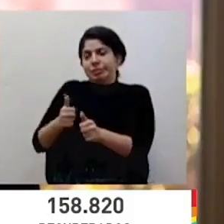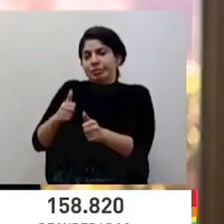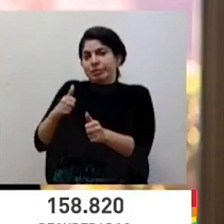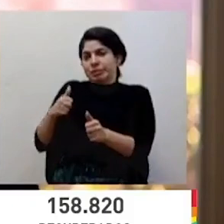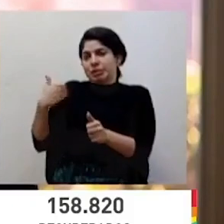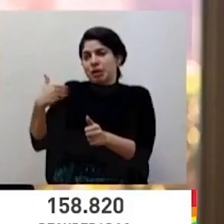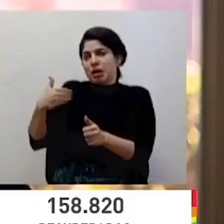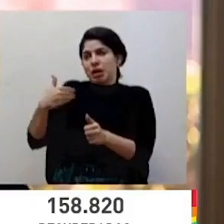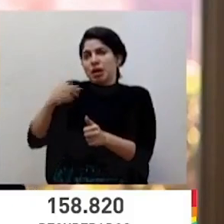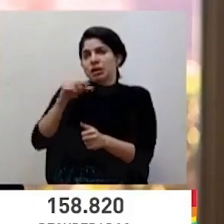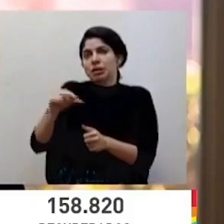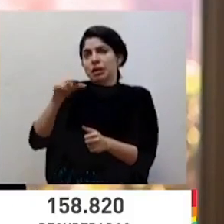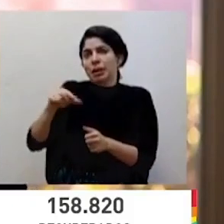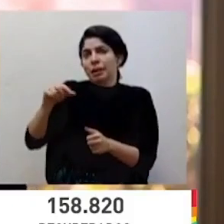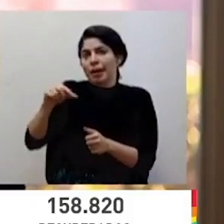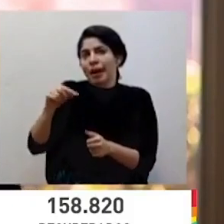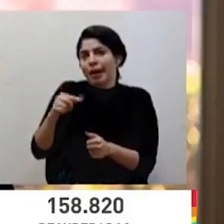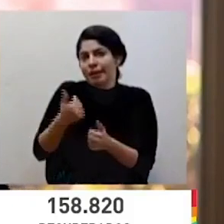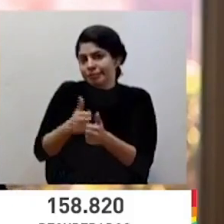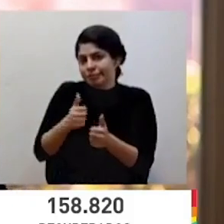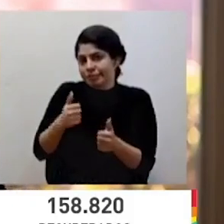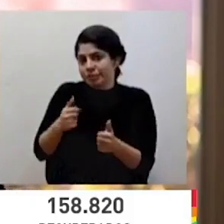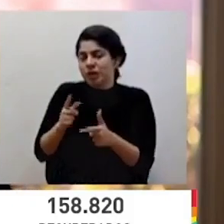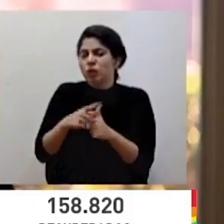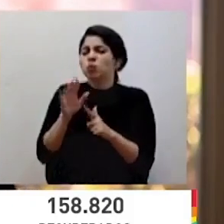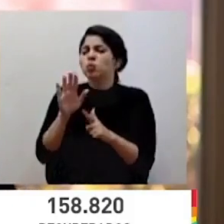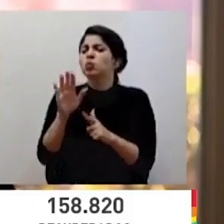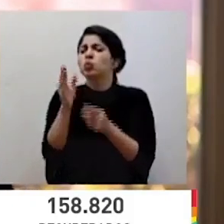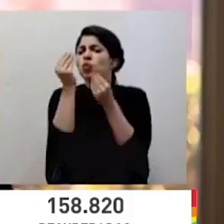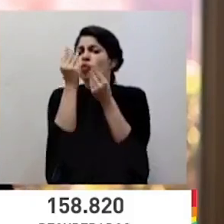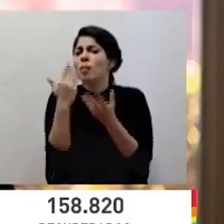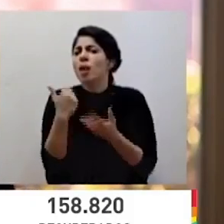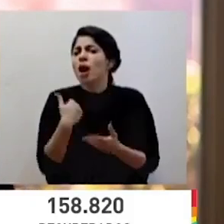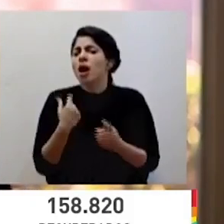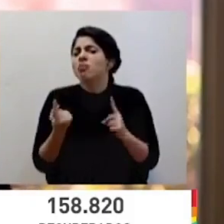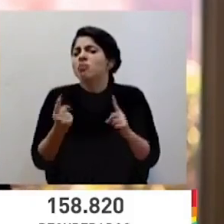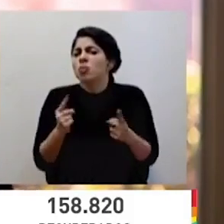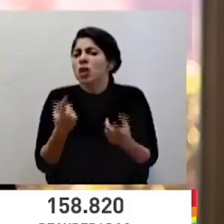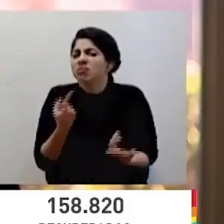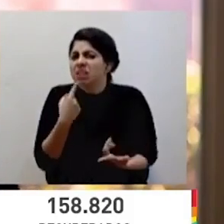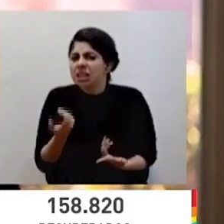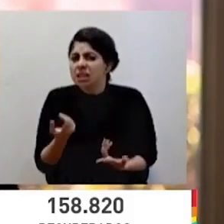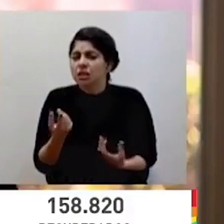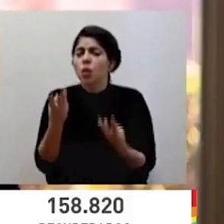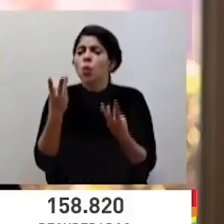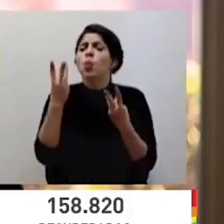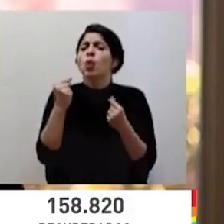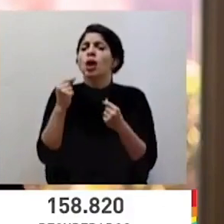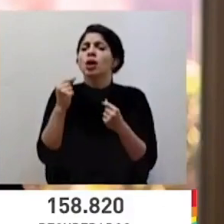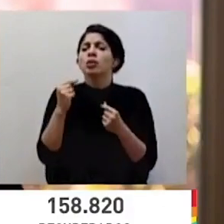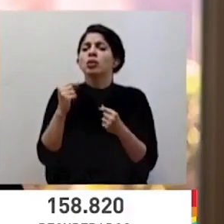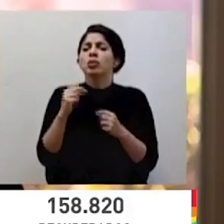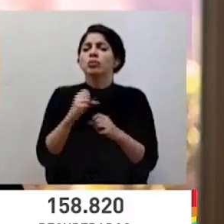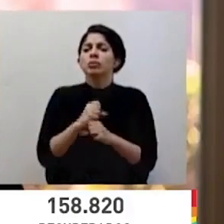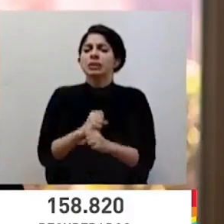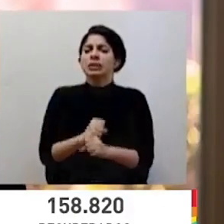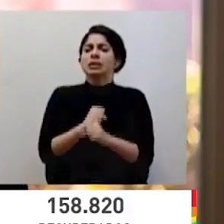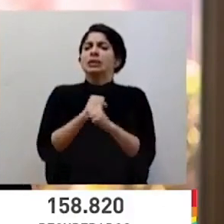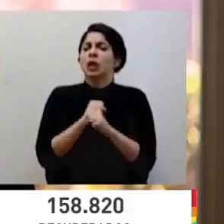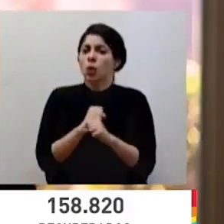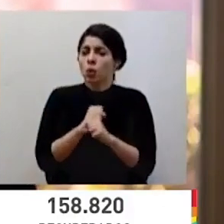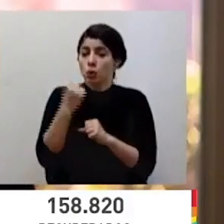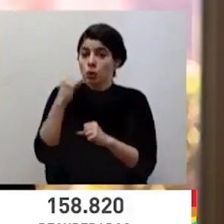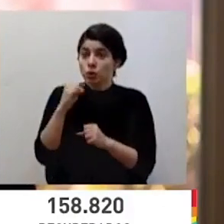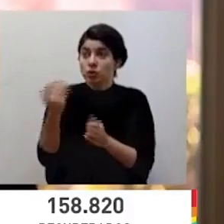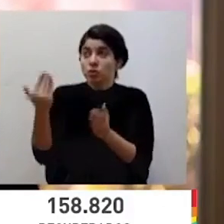de estas semanas recientes. ¿Cuál es la información que ustedes manejan y cuánta certeza existe de que esa